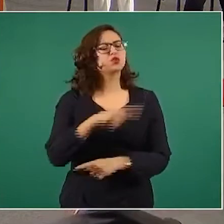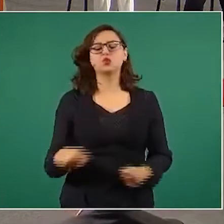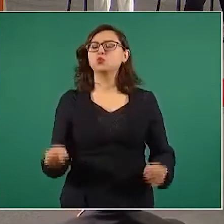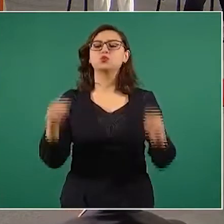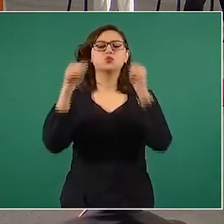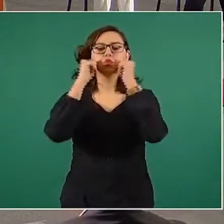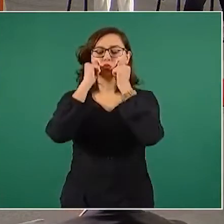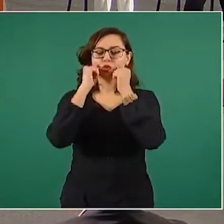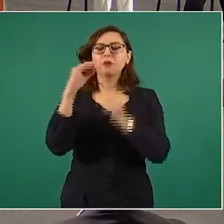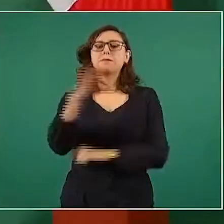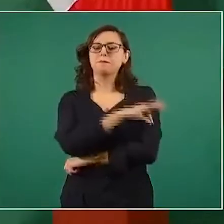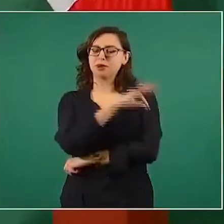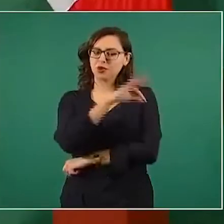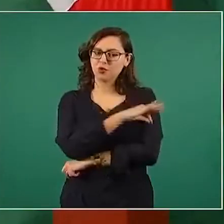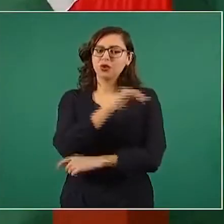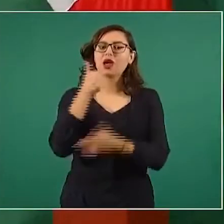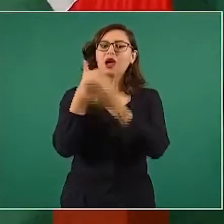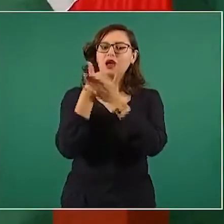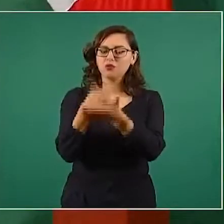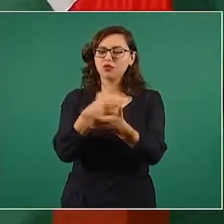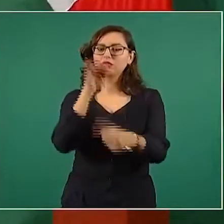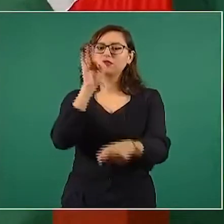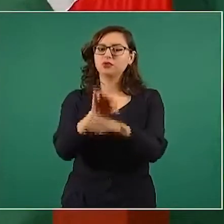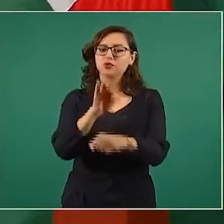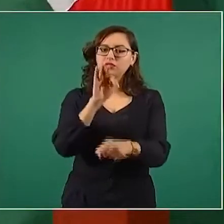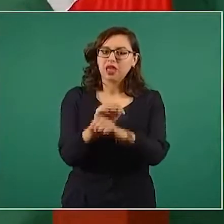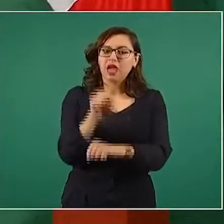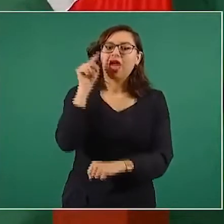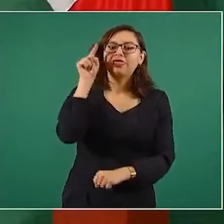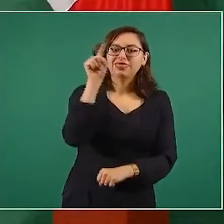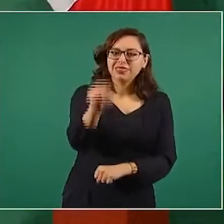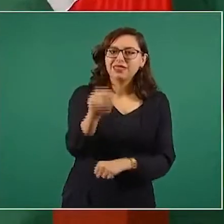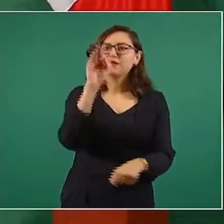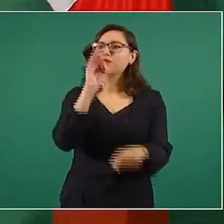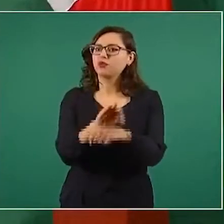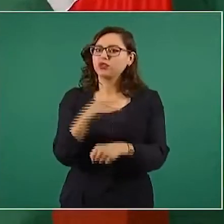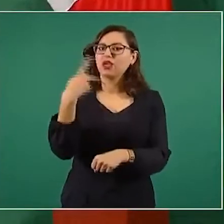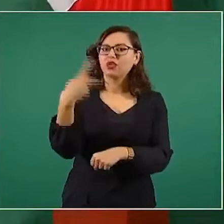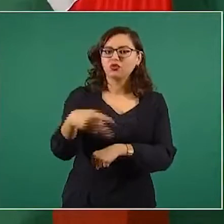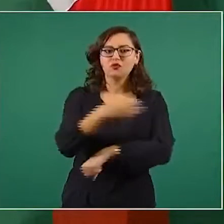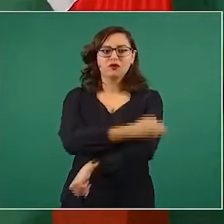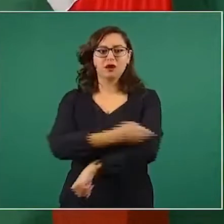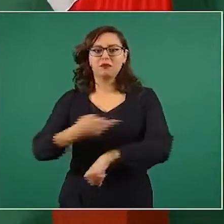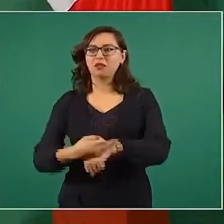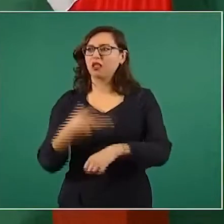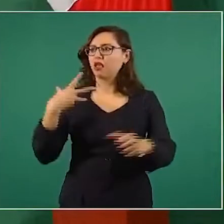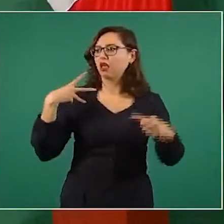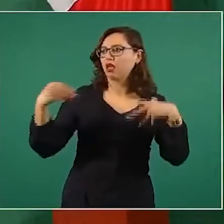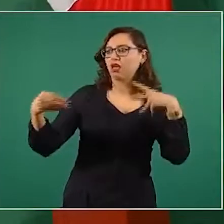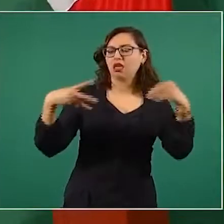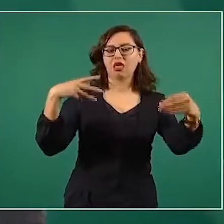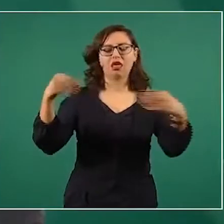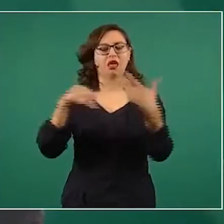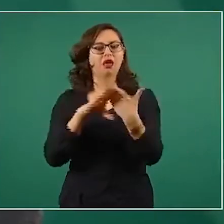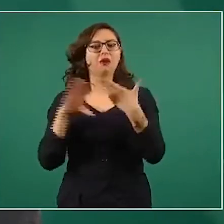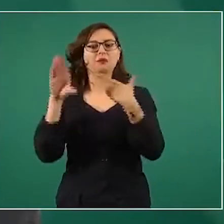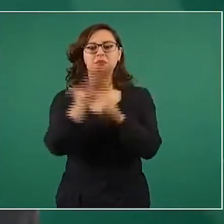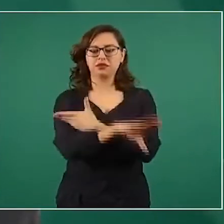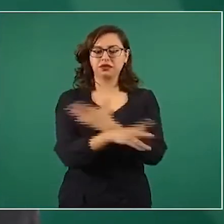es útil para ti y para tu familia, para evitar propagar más la enfermedad, para disminuir el riesgo de